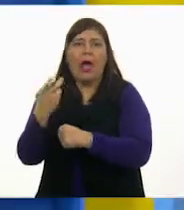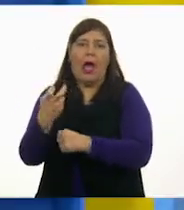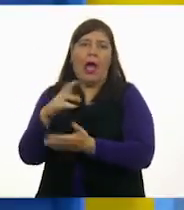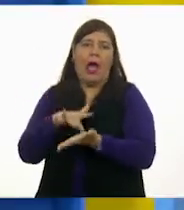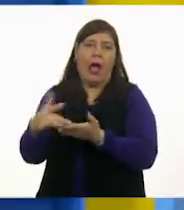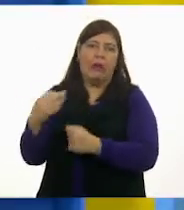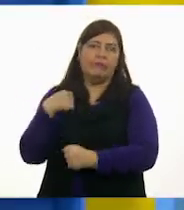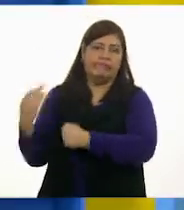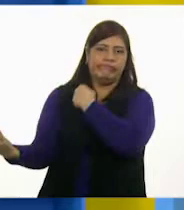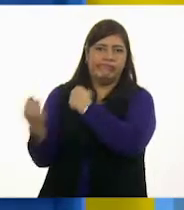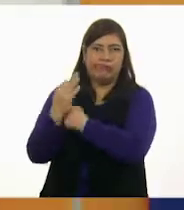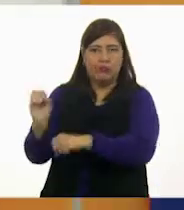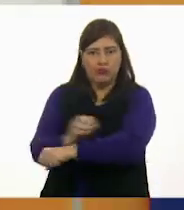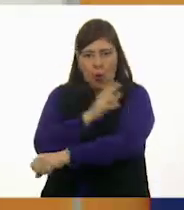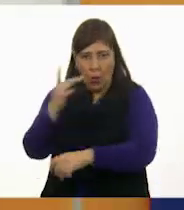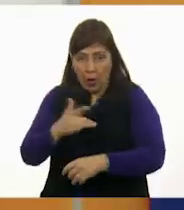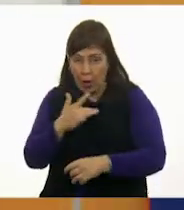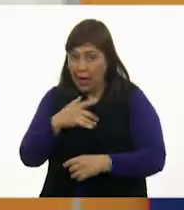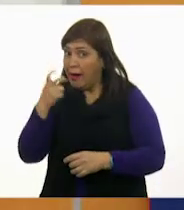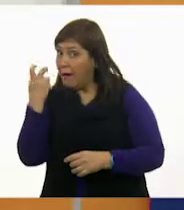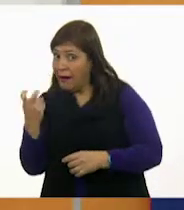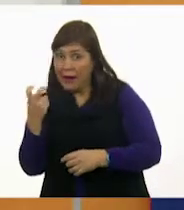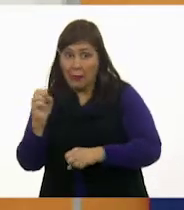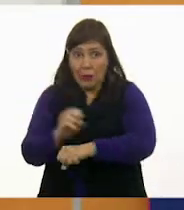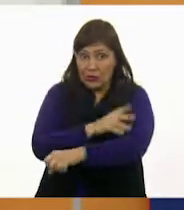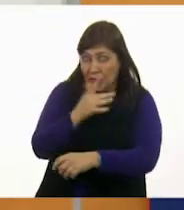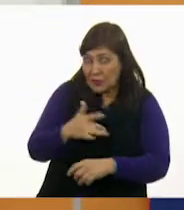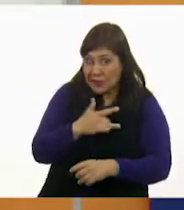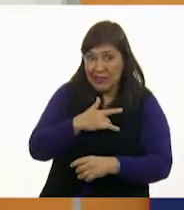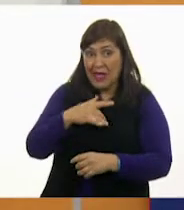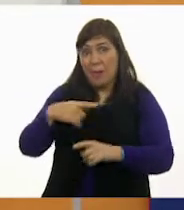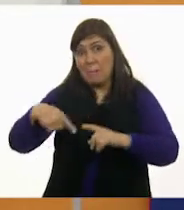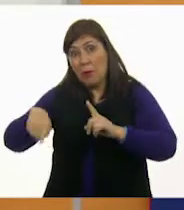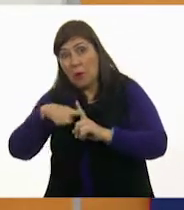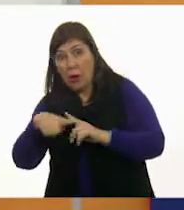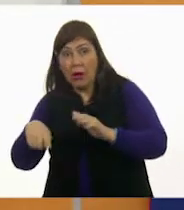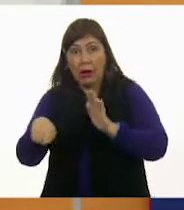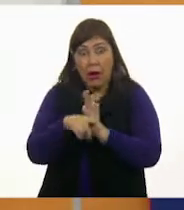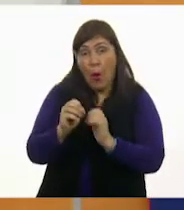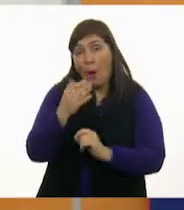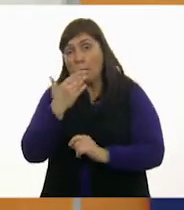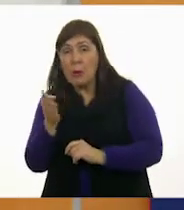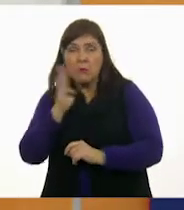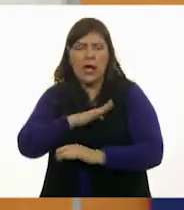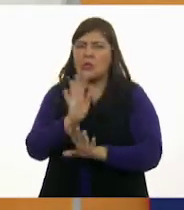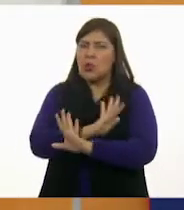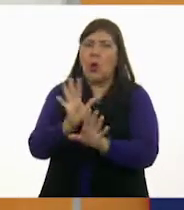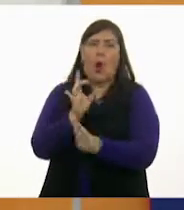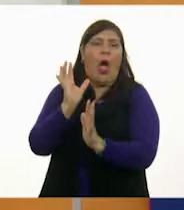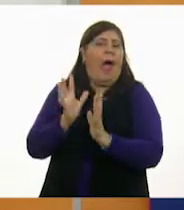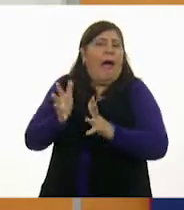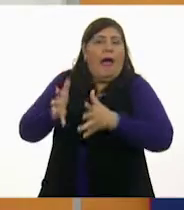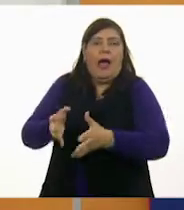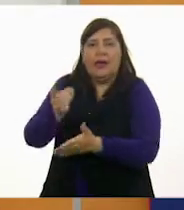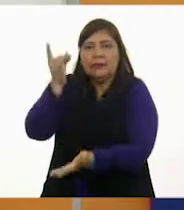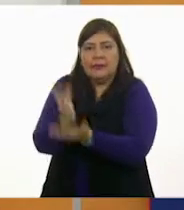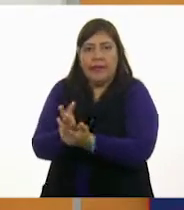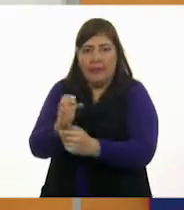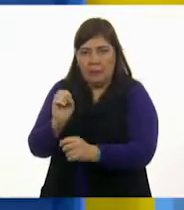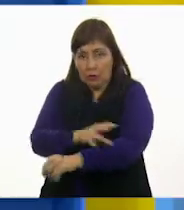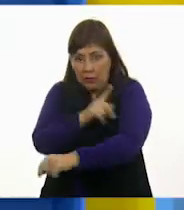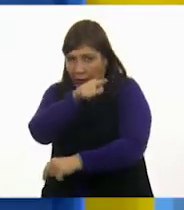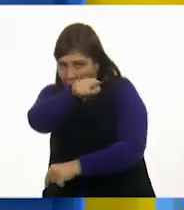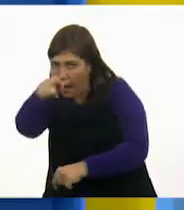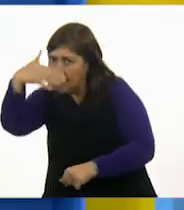Entonces, no hay emociones buenas ni malas, solo hay emociones. Bien, amiguitos, ustedes sí saben.